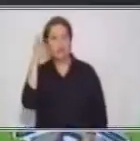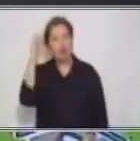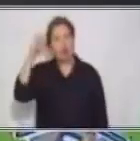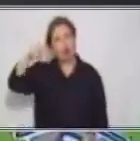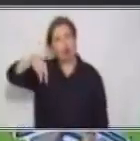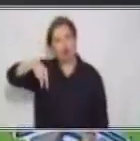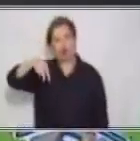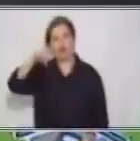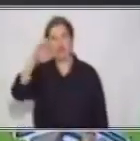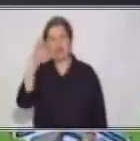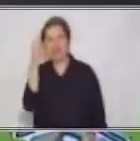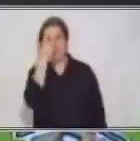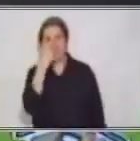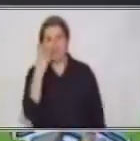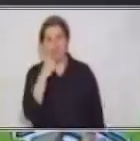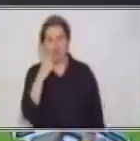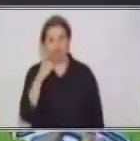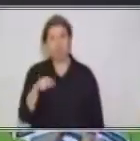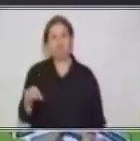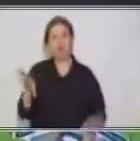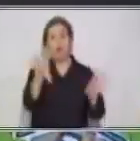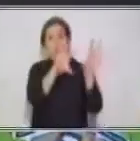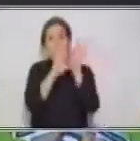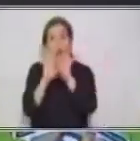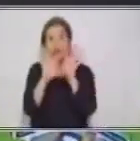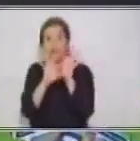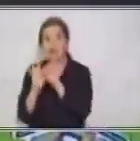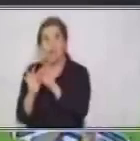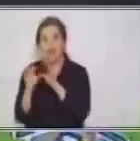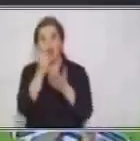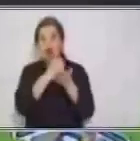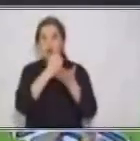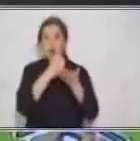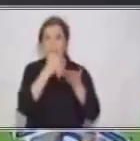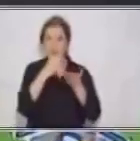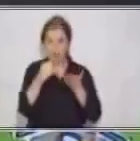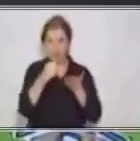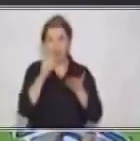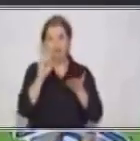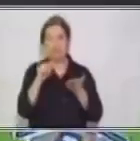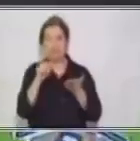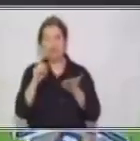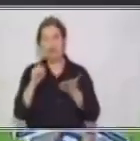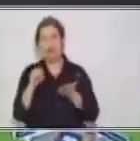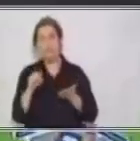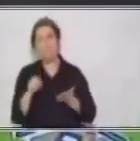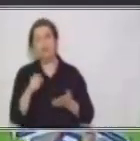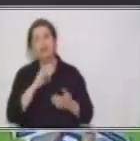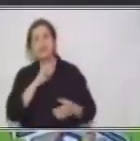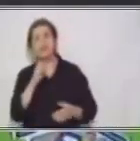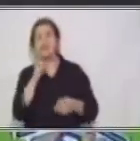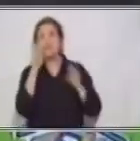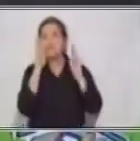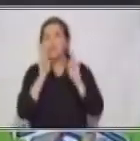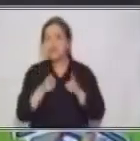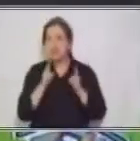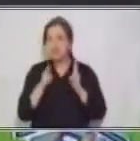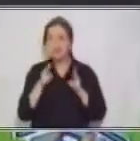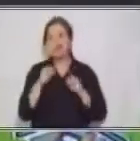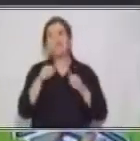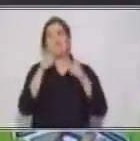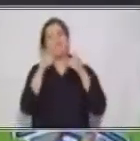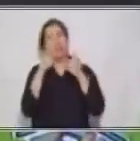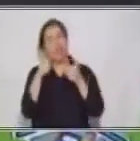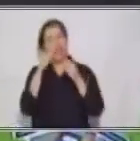a las oraciones. Pero las conjunciones van a también, las conjunciones van a estar bien